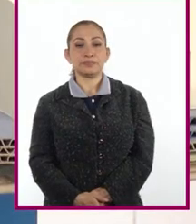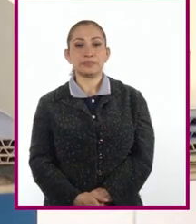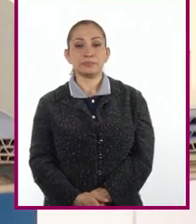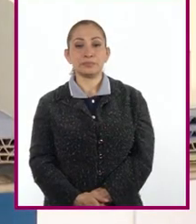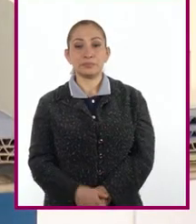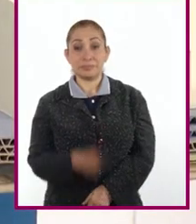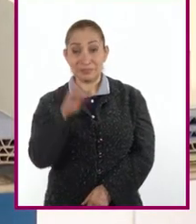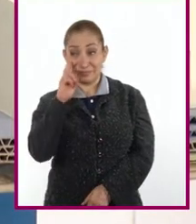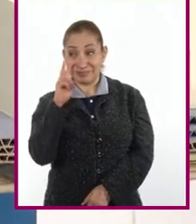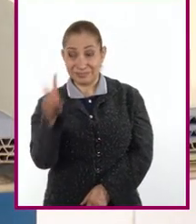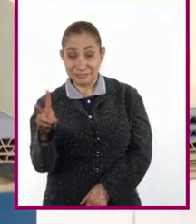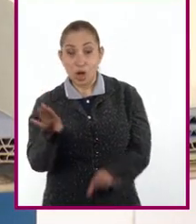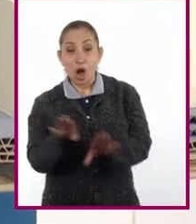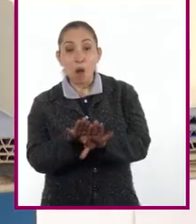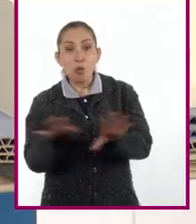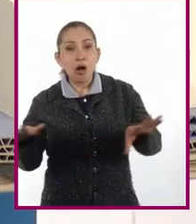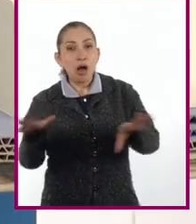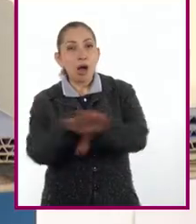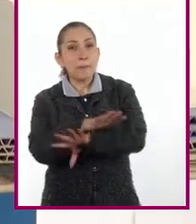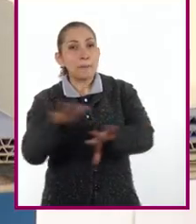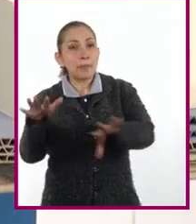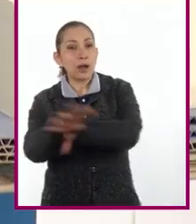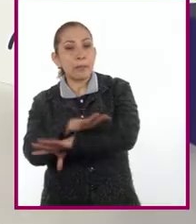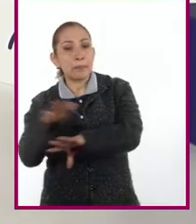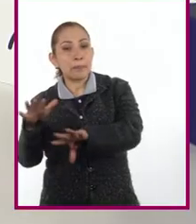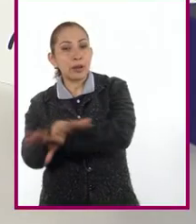¿Pudieron observar cómo se modifica?